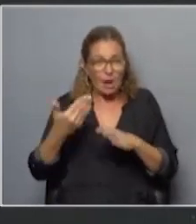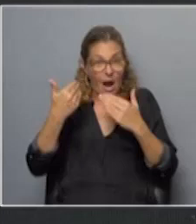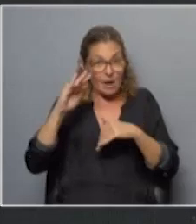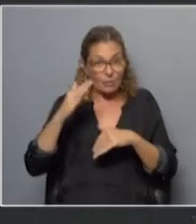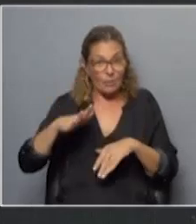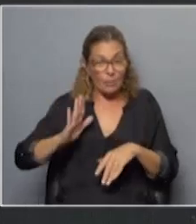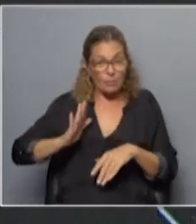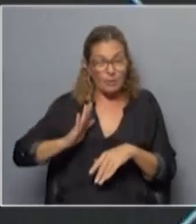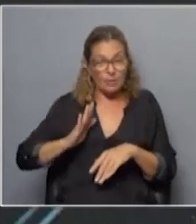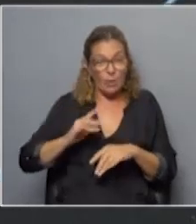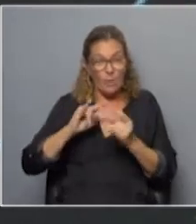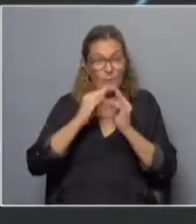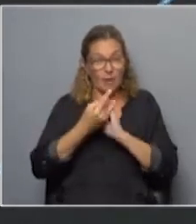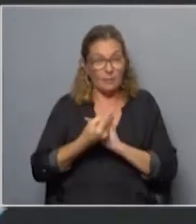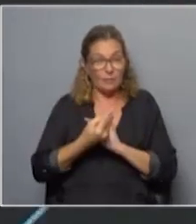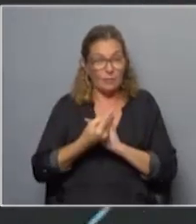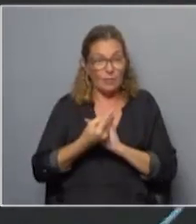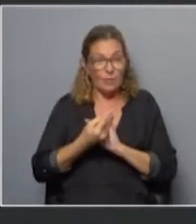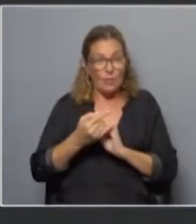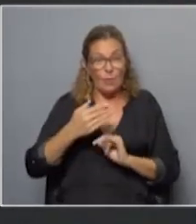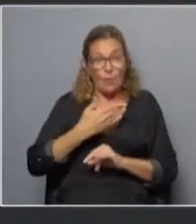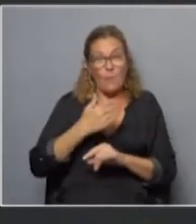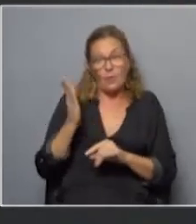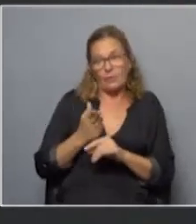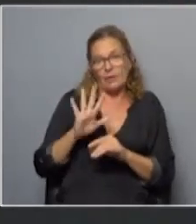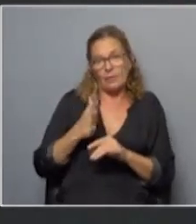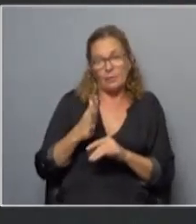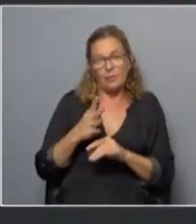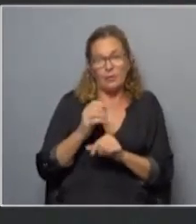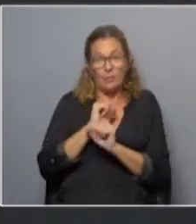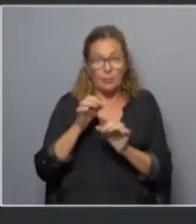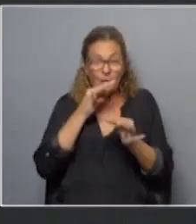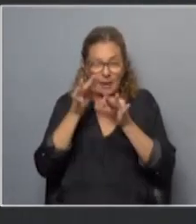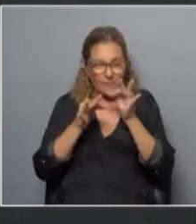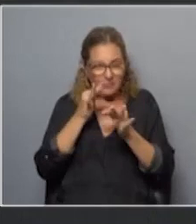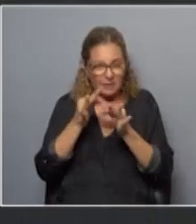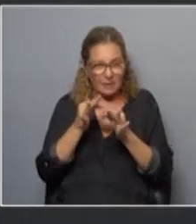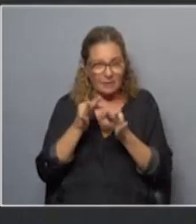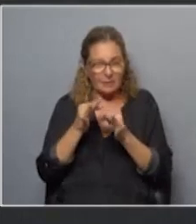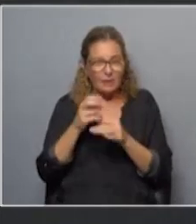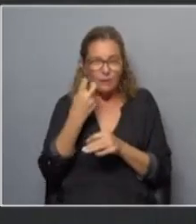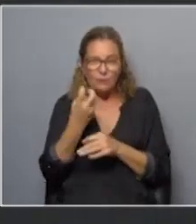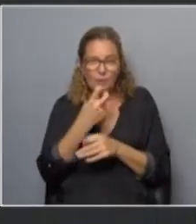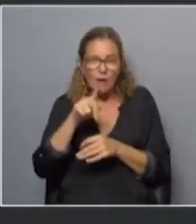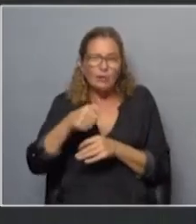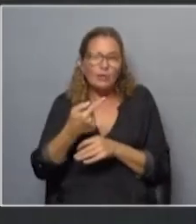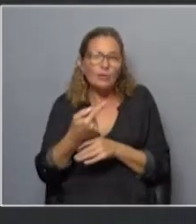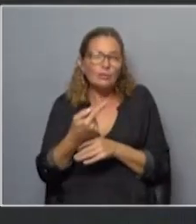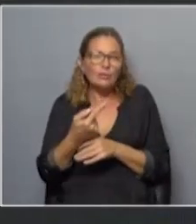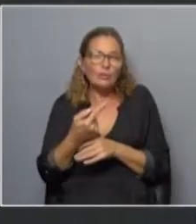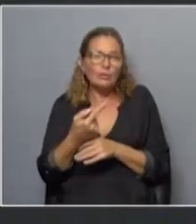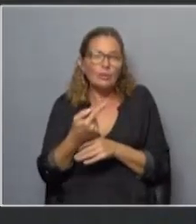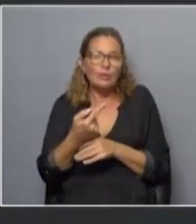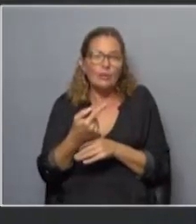mujeres o un parlamento que tiene también un porcentaje similar bueno se podría explicar quizás la búsqueda de otro tipo de